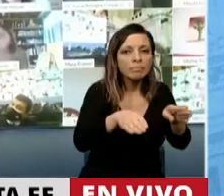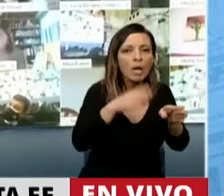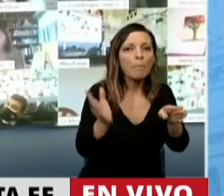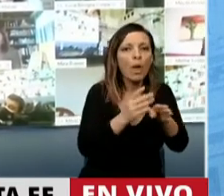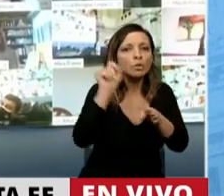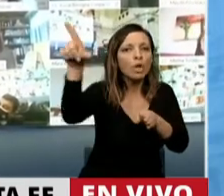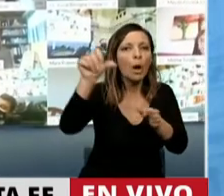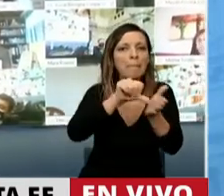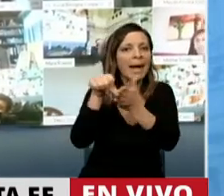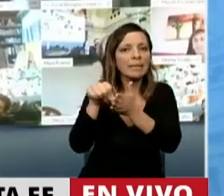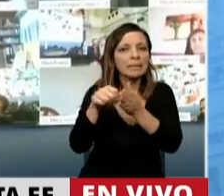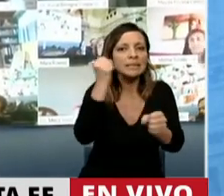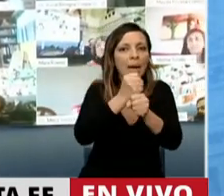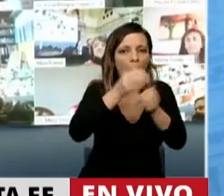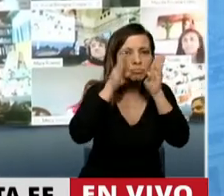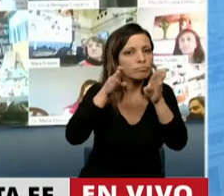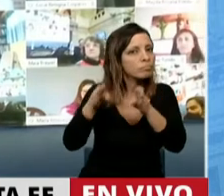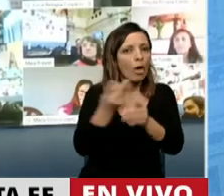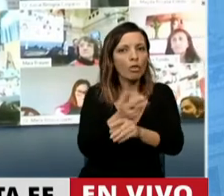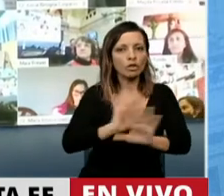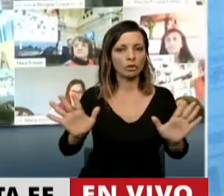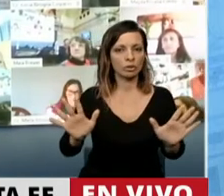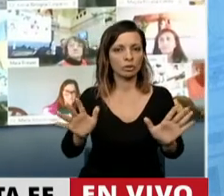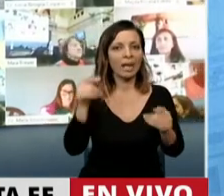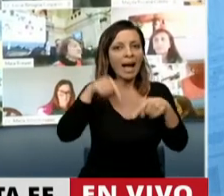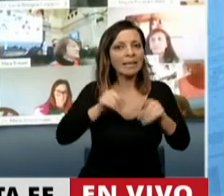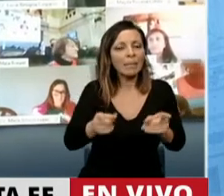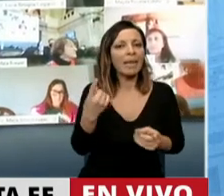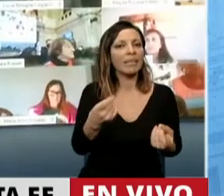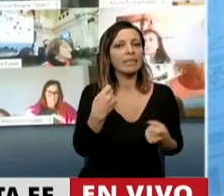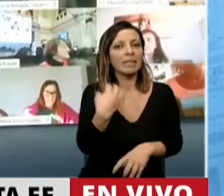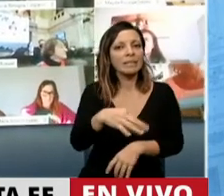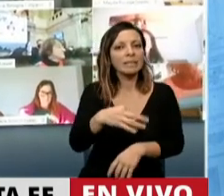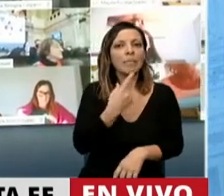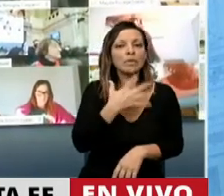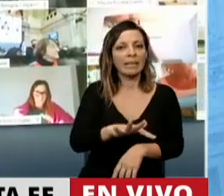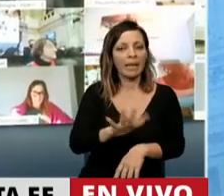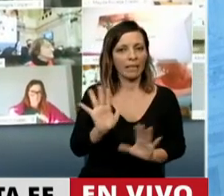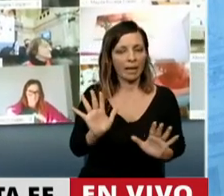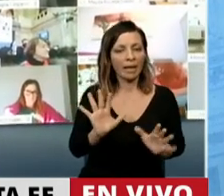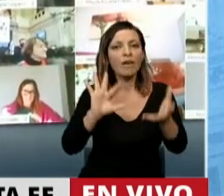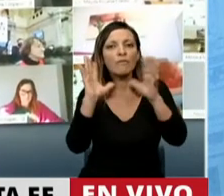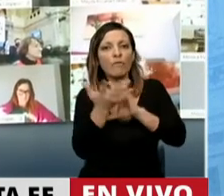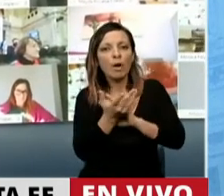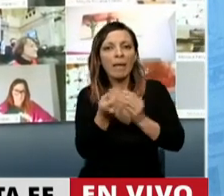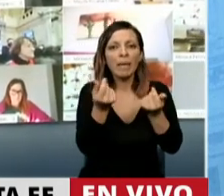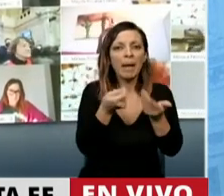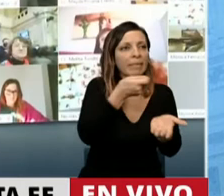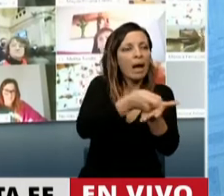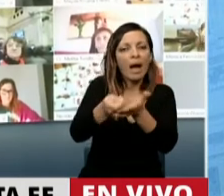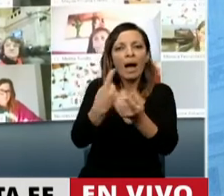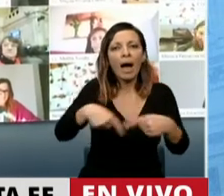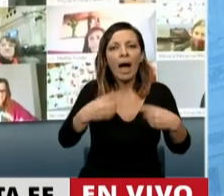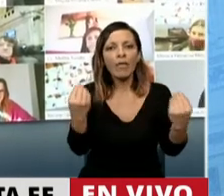producción y el empleo. Bueno, tal vez necesitamos entender que los enfoques monetaristas y fiscales